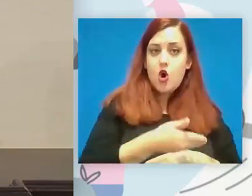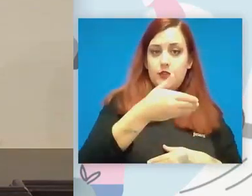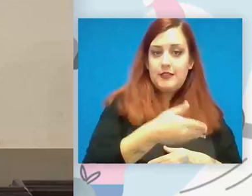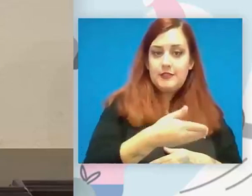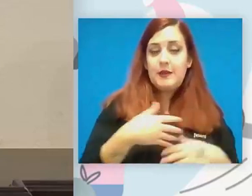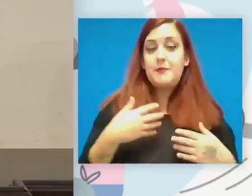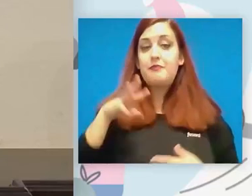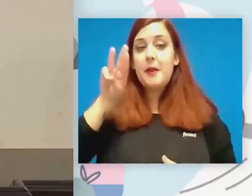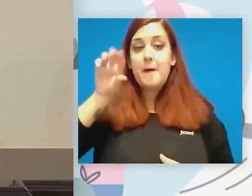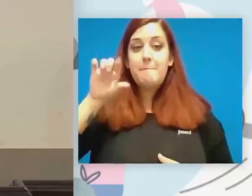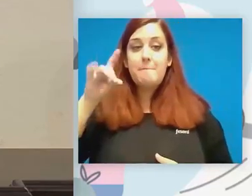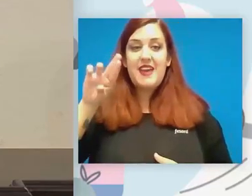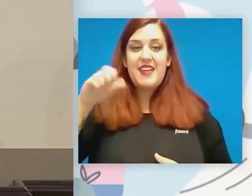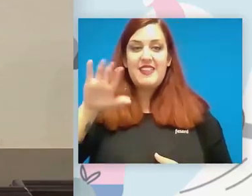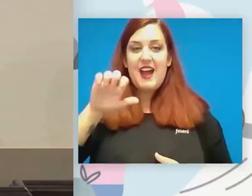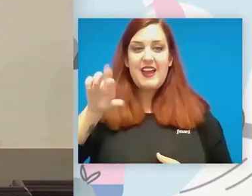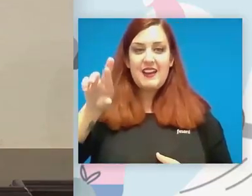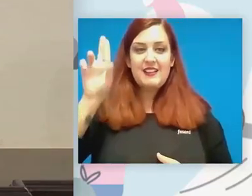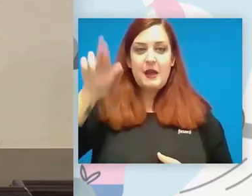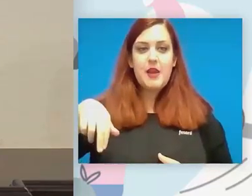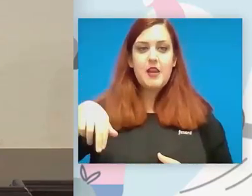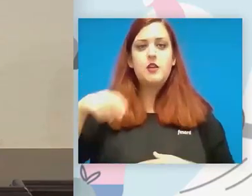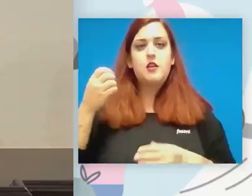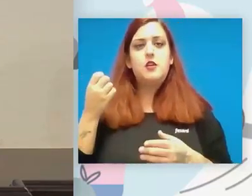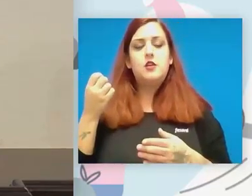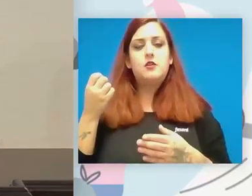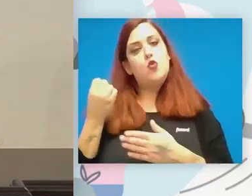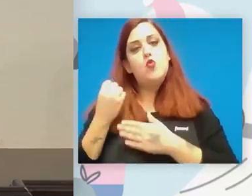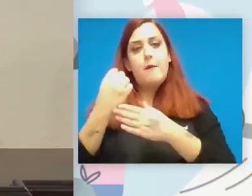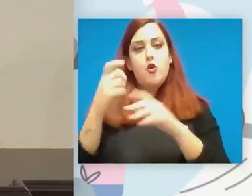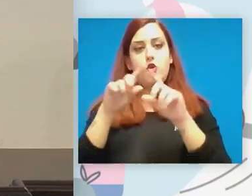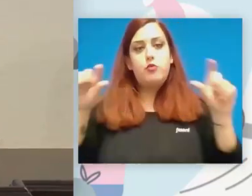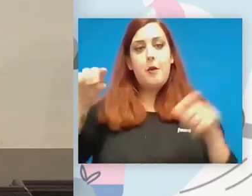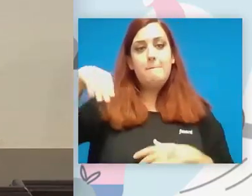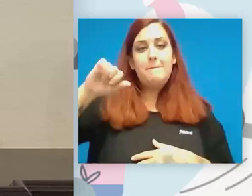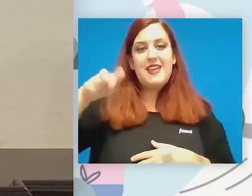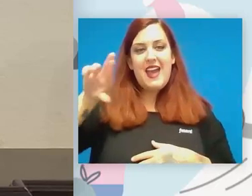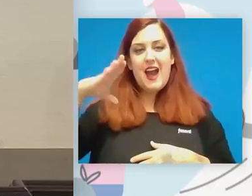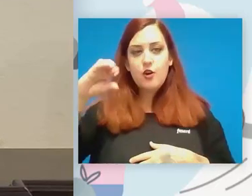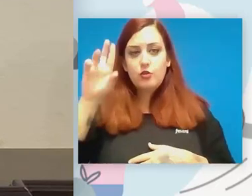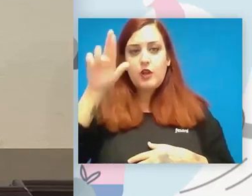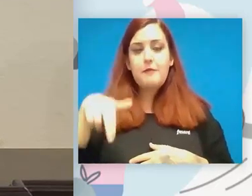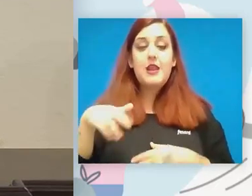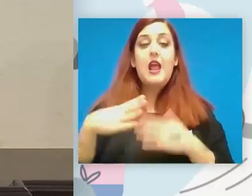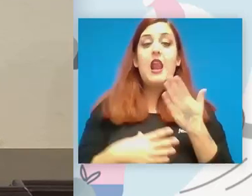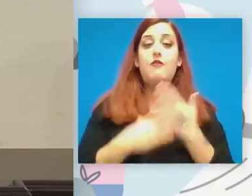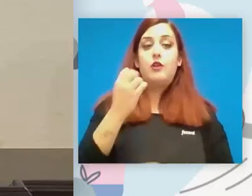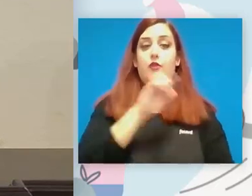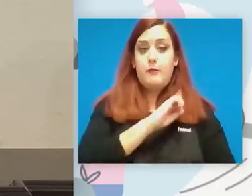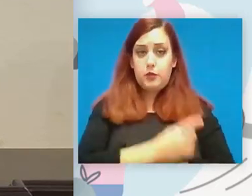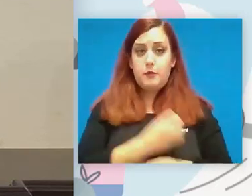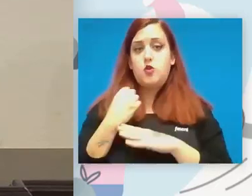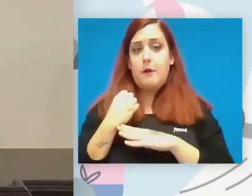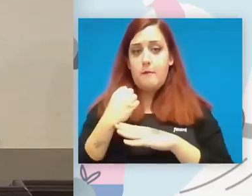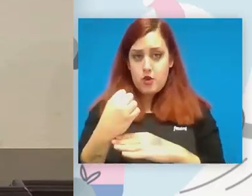Petraer también me consta que tenéis con mi arco un apoyo empresarial también sé que la Fundación Deportiva os apoya y